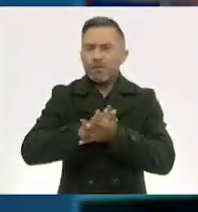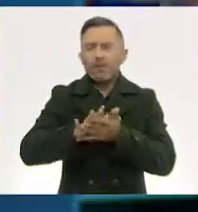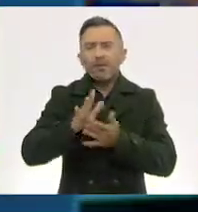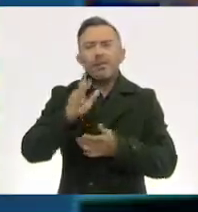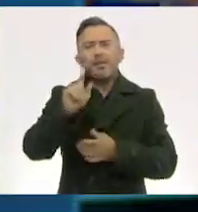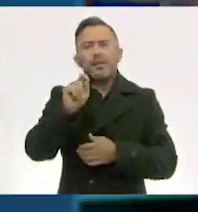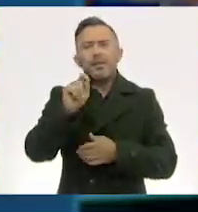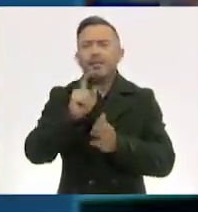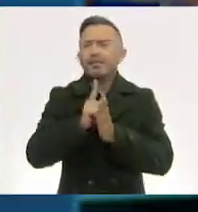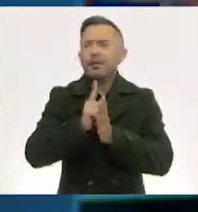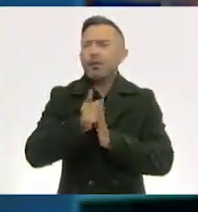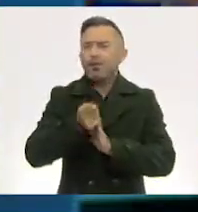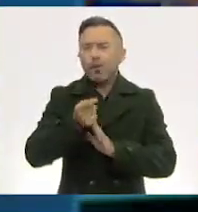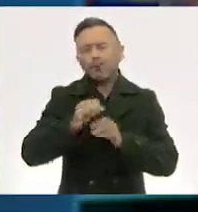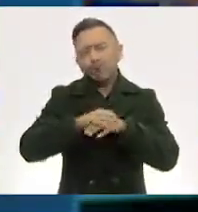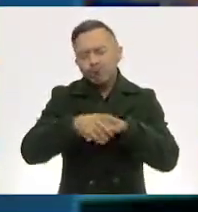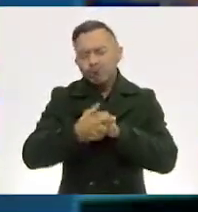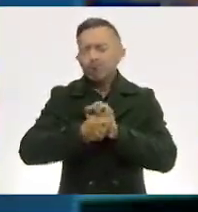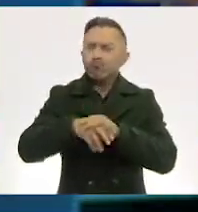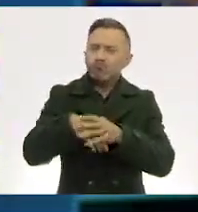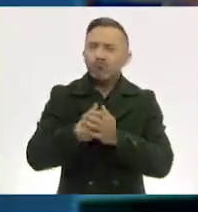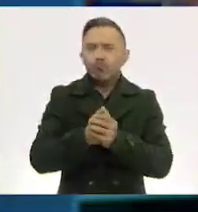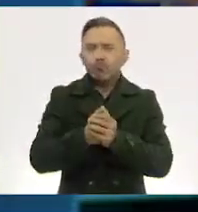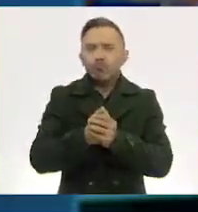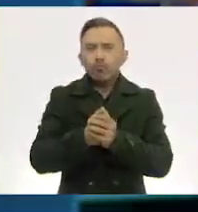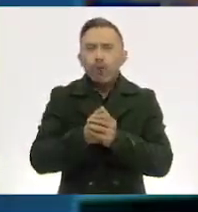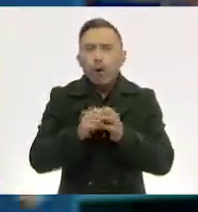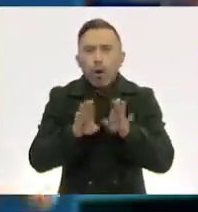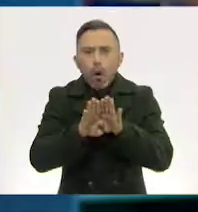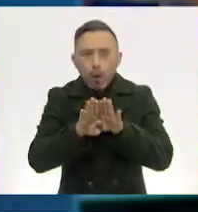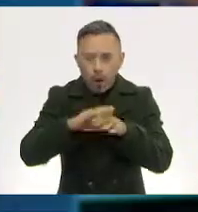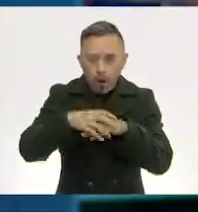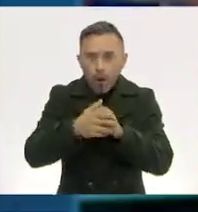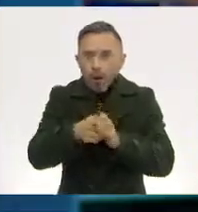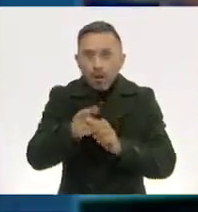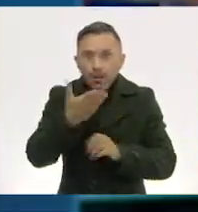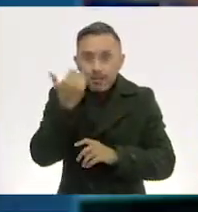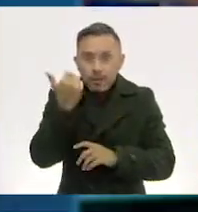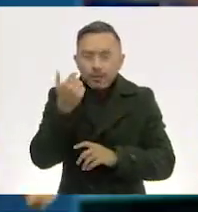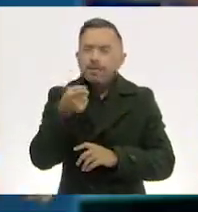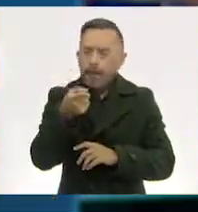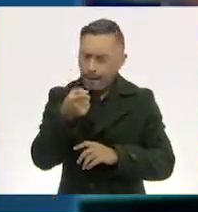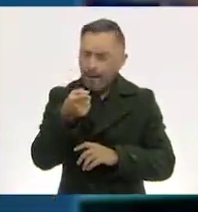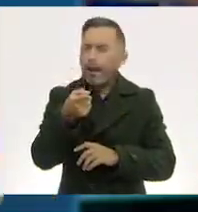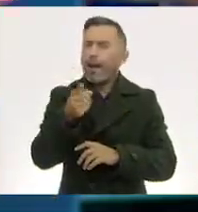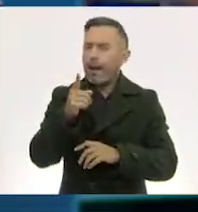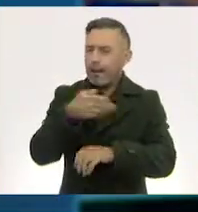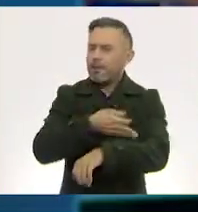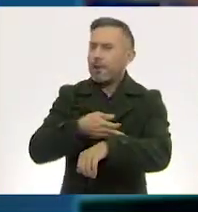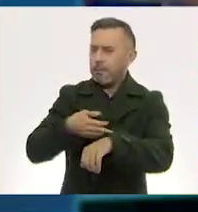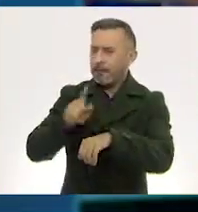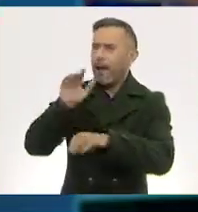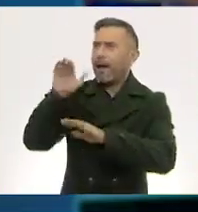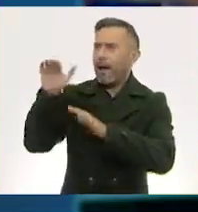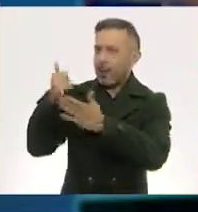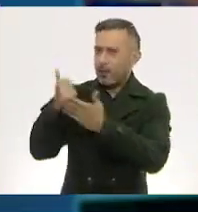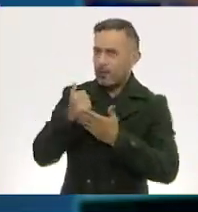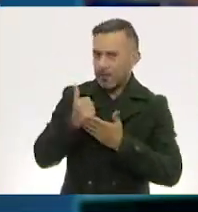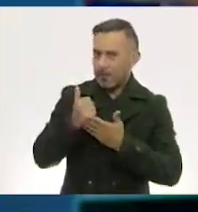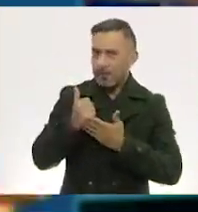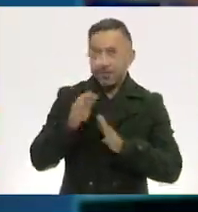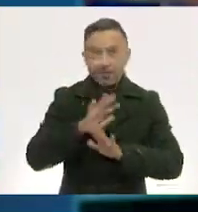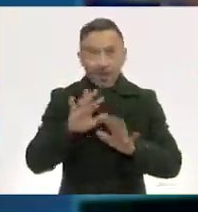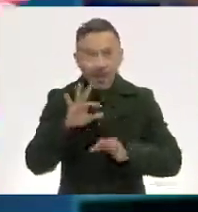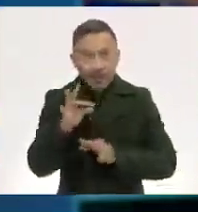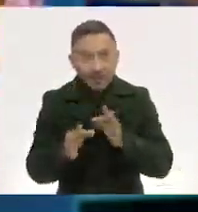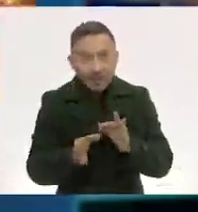Si no sabes cómo hacerlo, pida ayuda en casa. ¿Lista? ¿Listo?